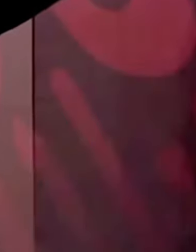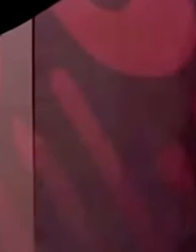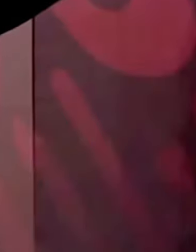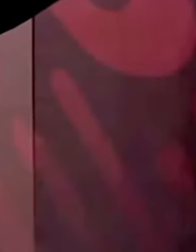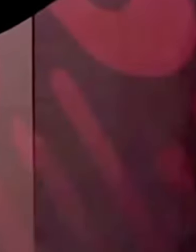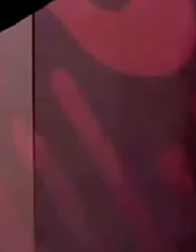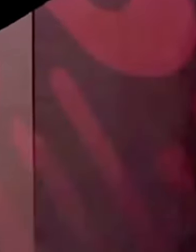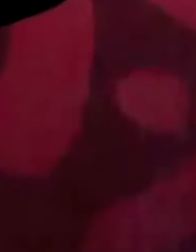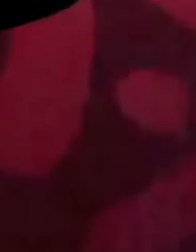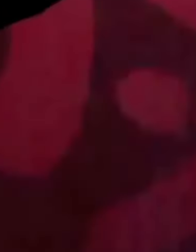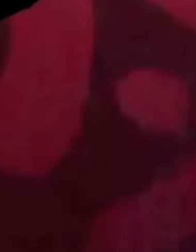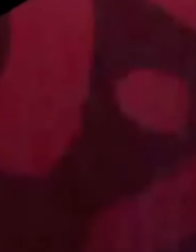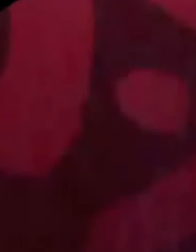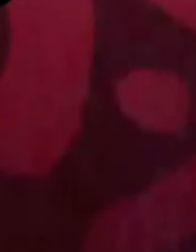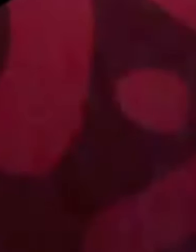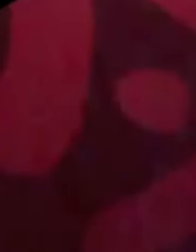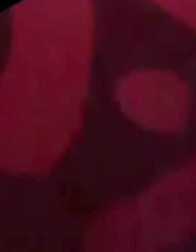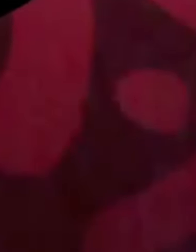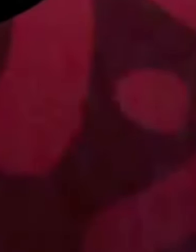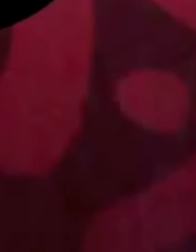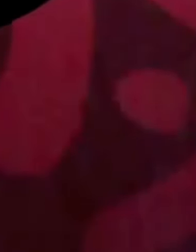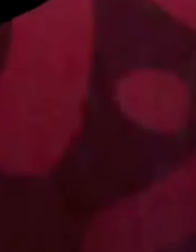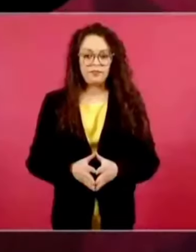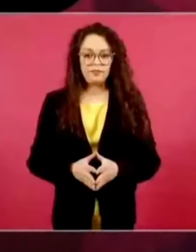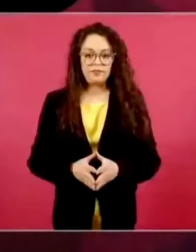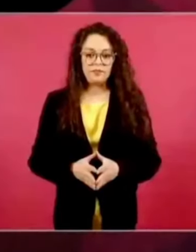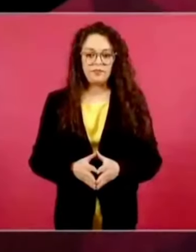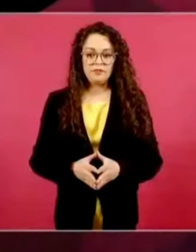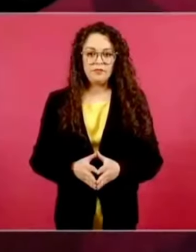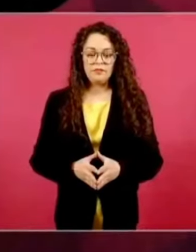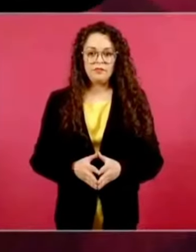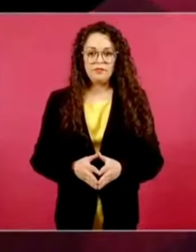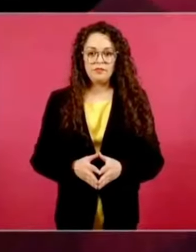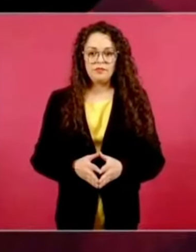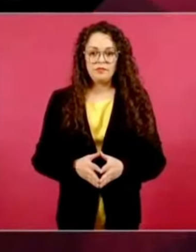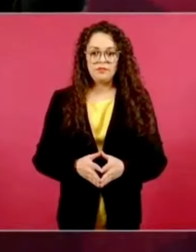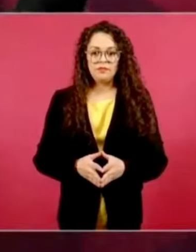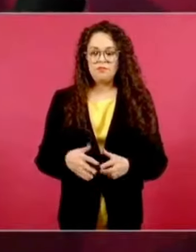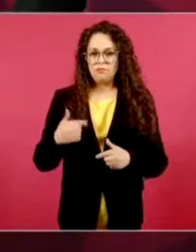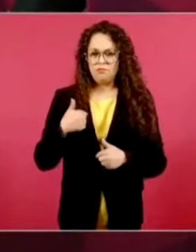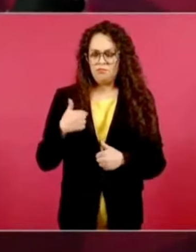elemento, la prueba para la defensa.